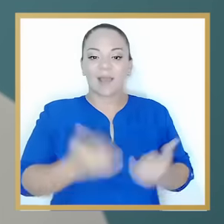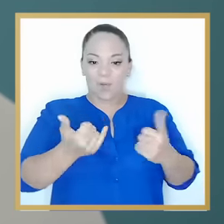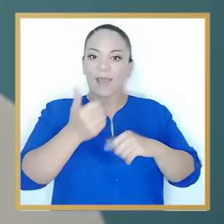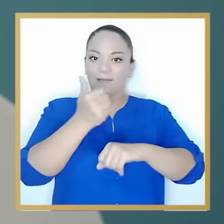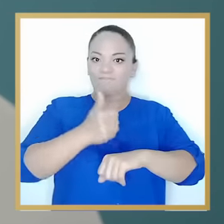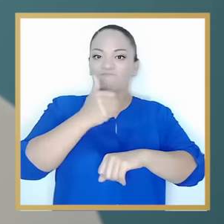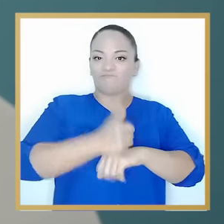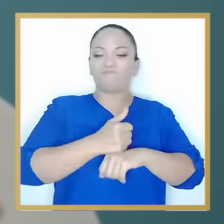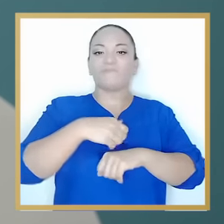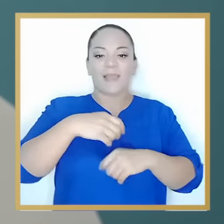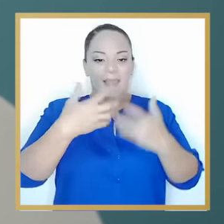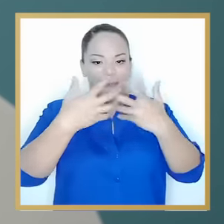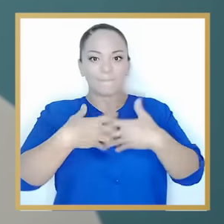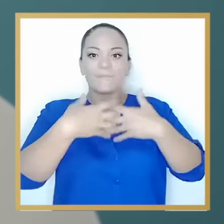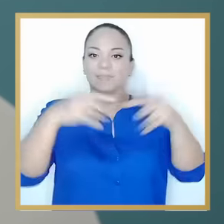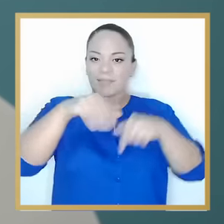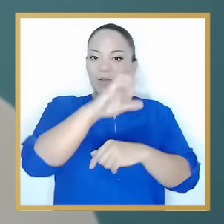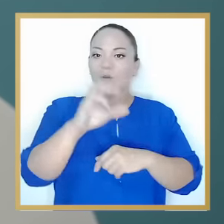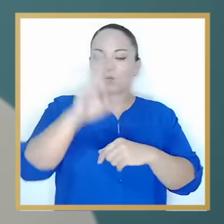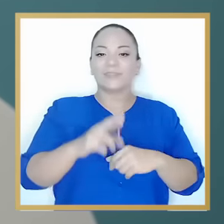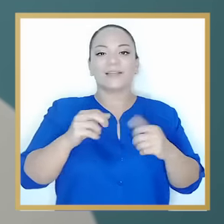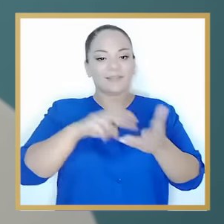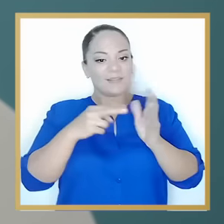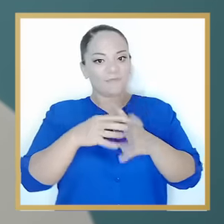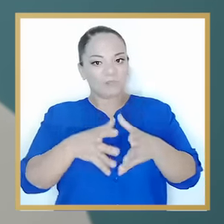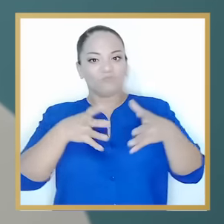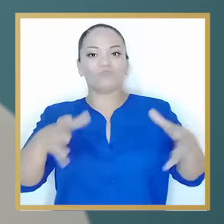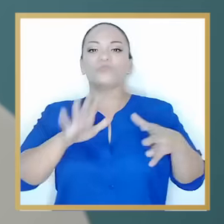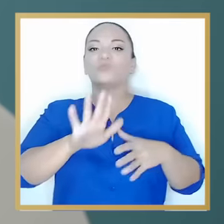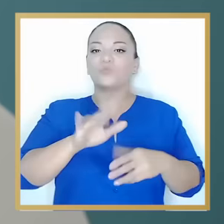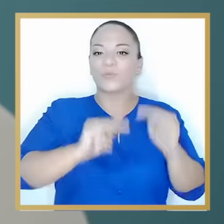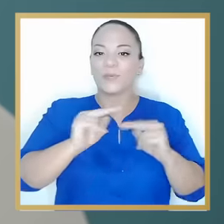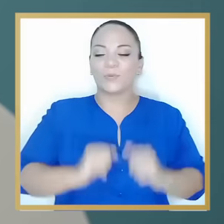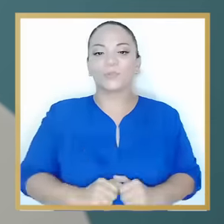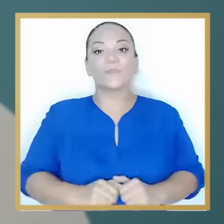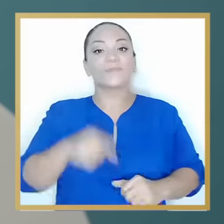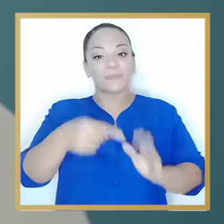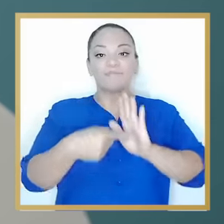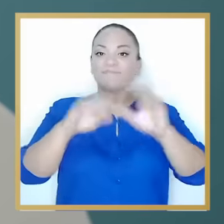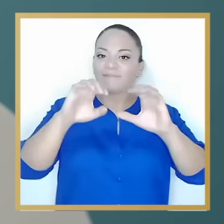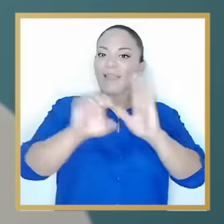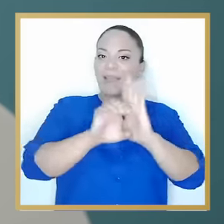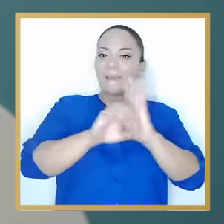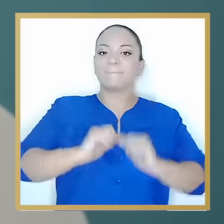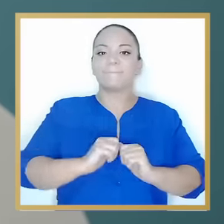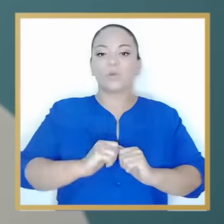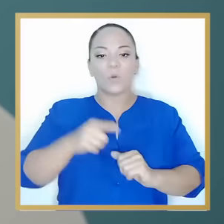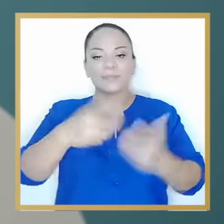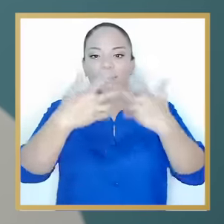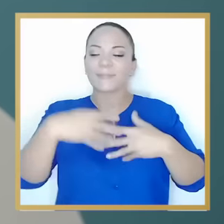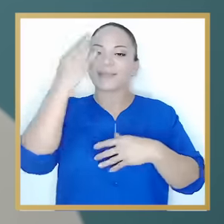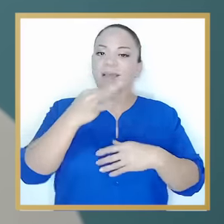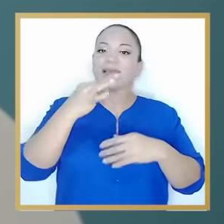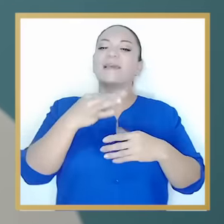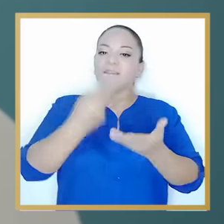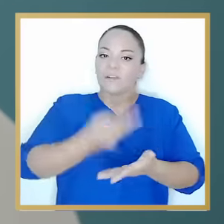de la expansión que una empresa como esta está teniendo dentro de nuestro país. Es el claro ejemplo de una empresa